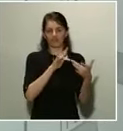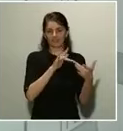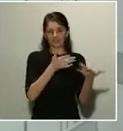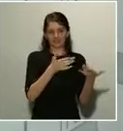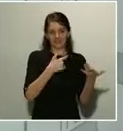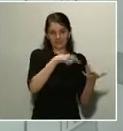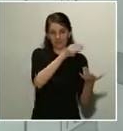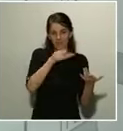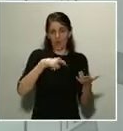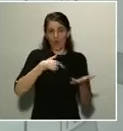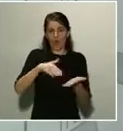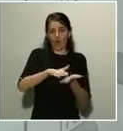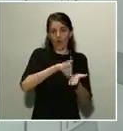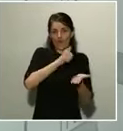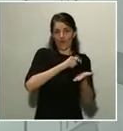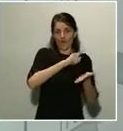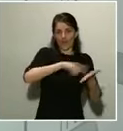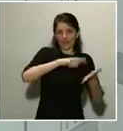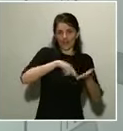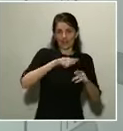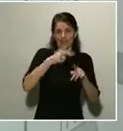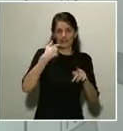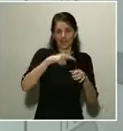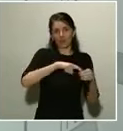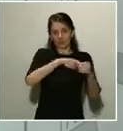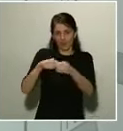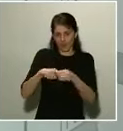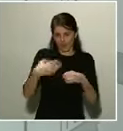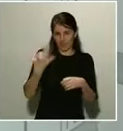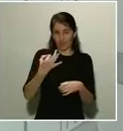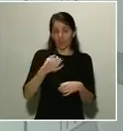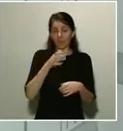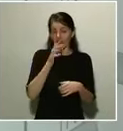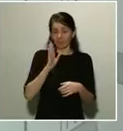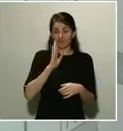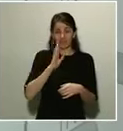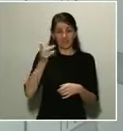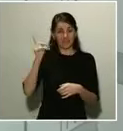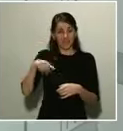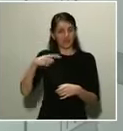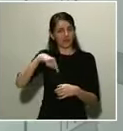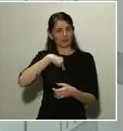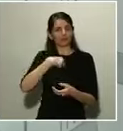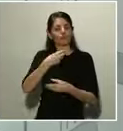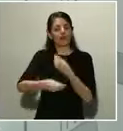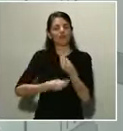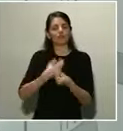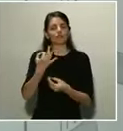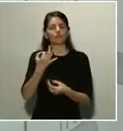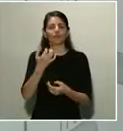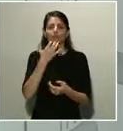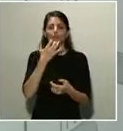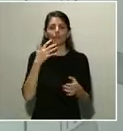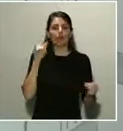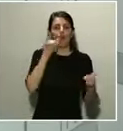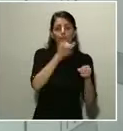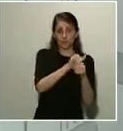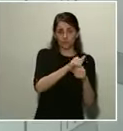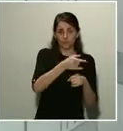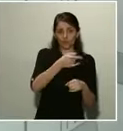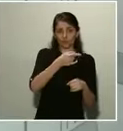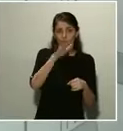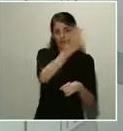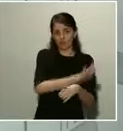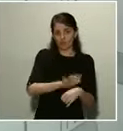Nosotros, como Administración, acabo también de informar que hacemos lo propio en el caso de aeropuertos nacionales, en el caso de las estaciones